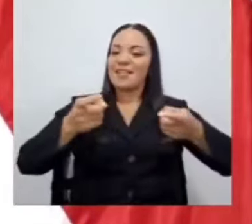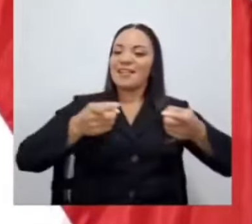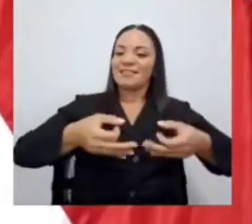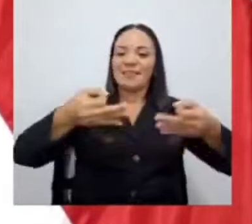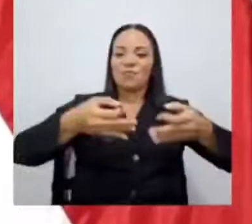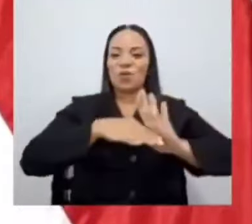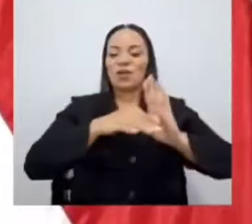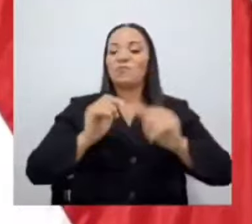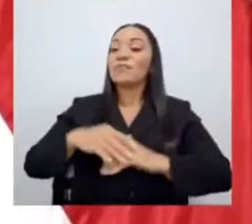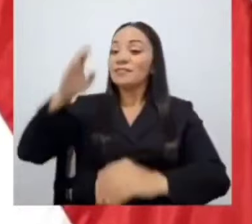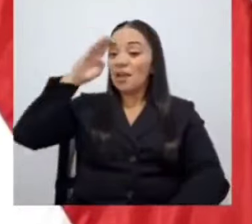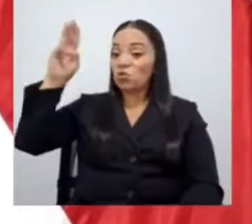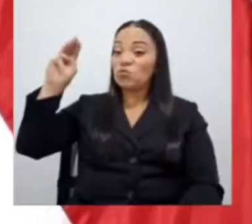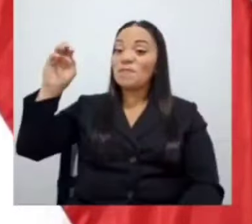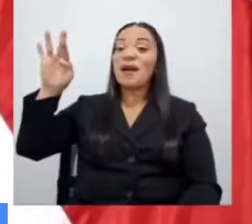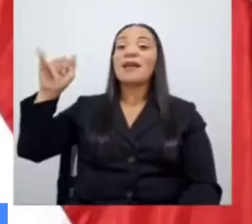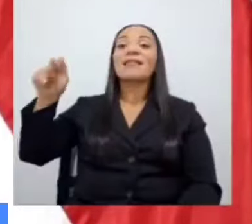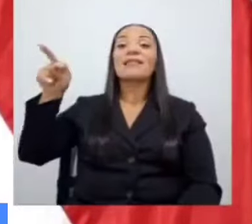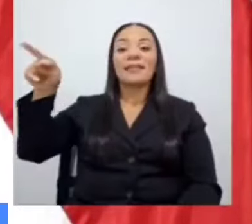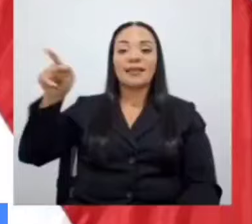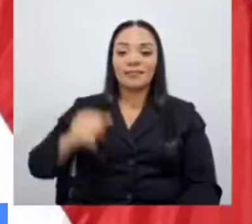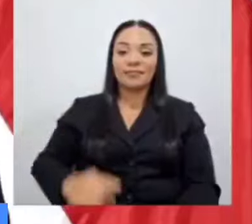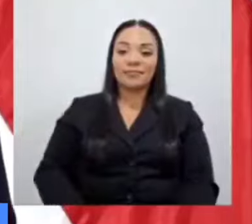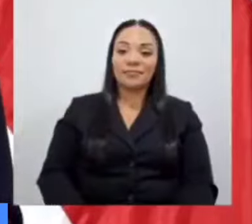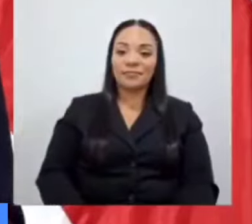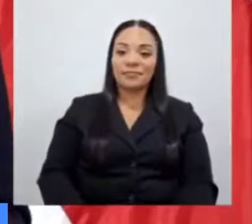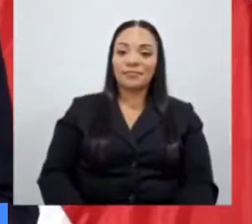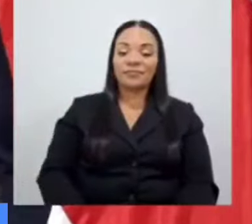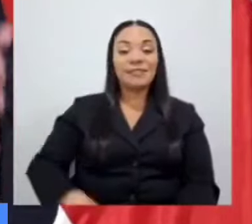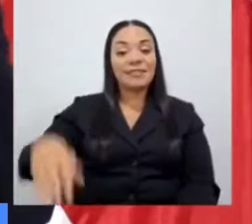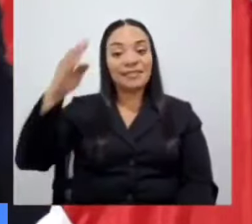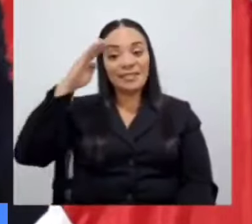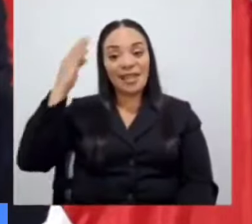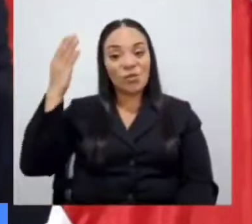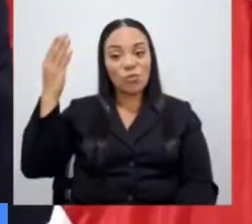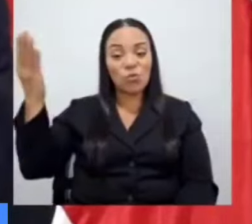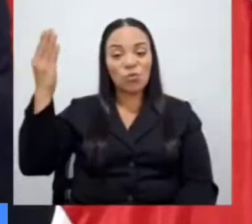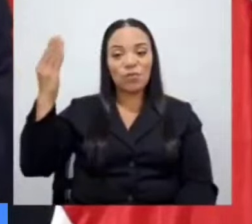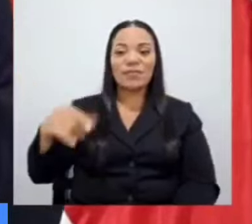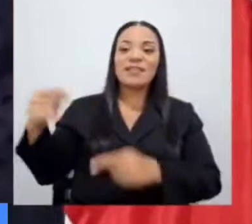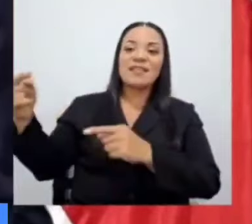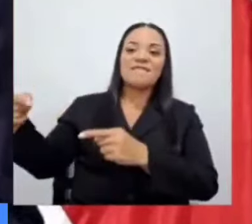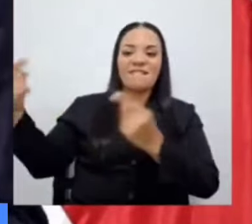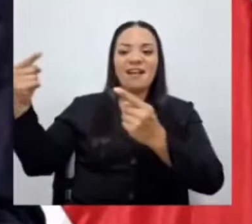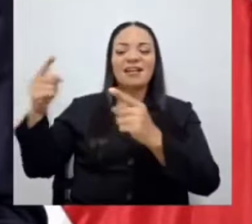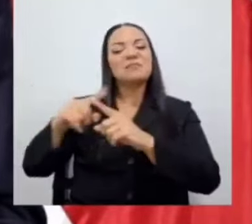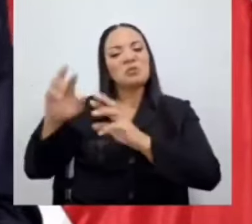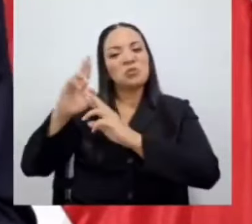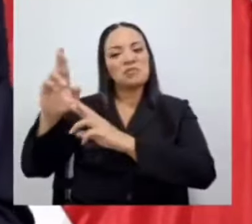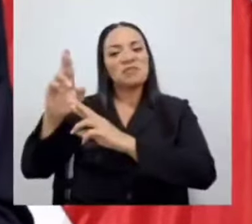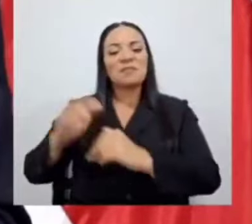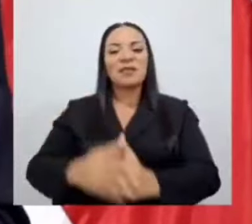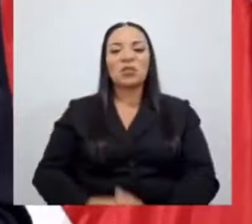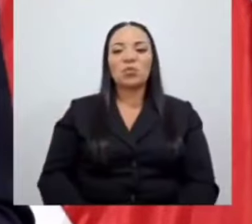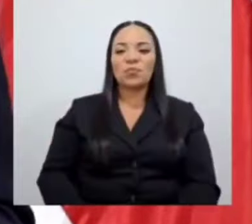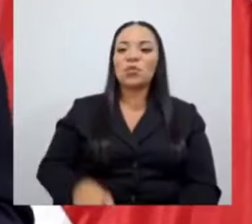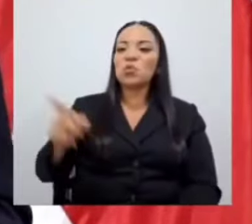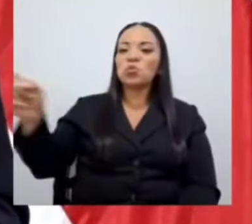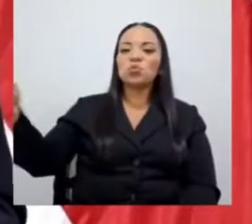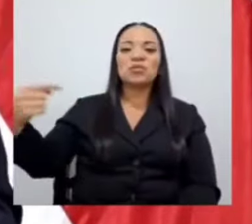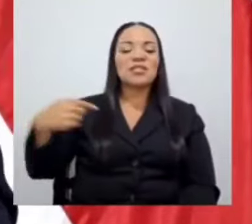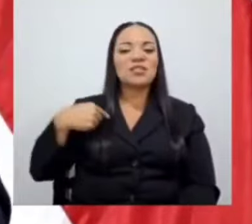Saludos, doña Marta, por cierto, un saludo de rivales, pero con respeto, porque usted y yo